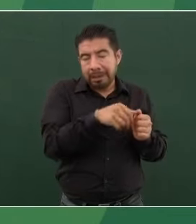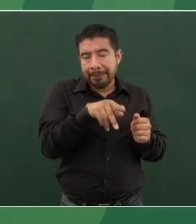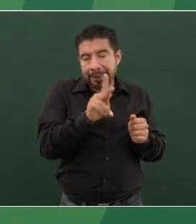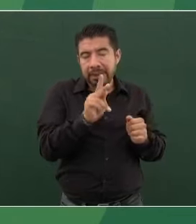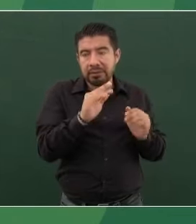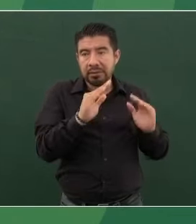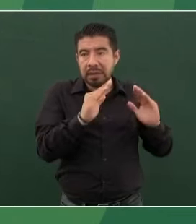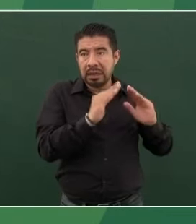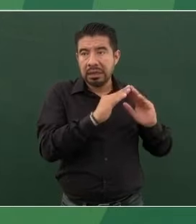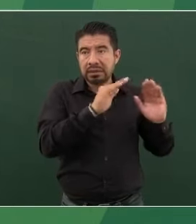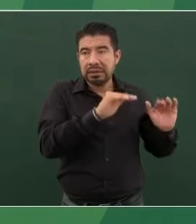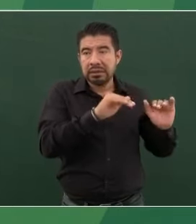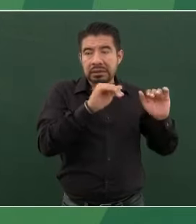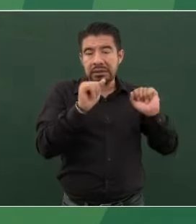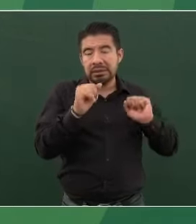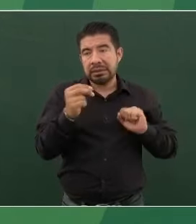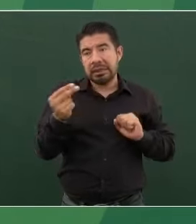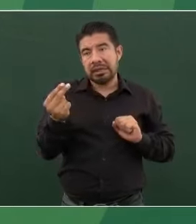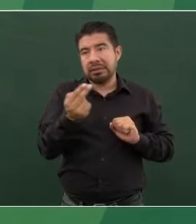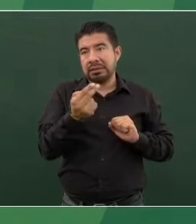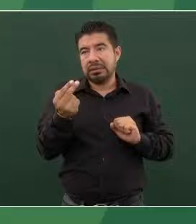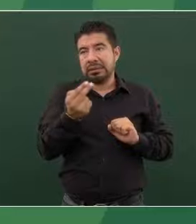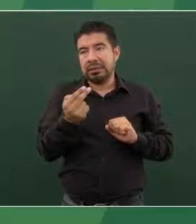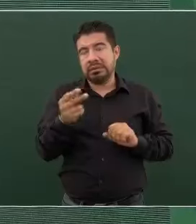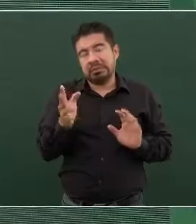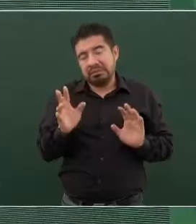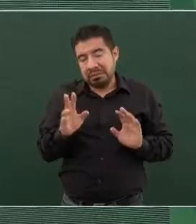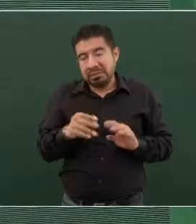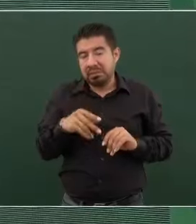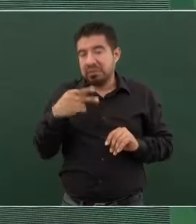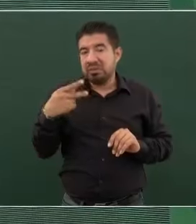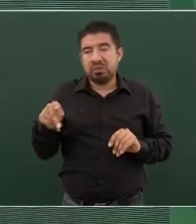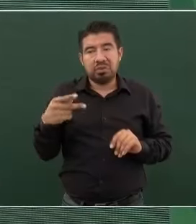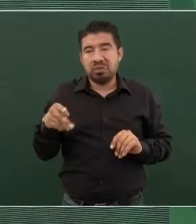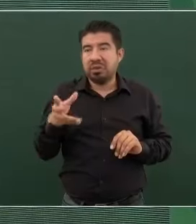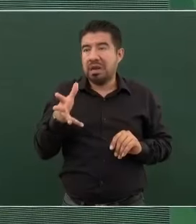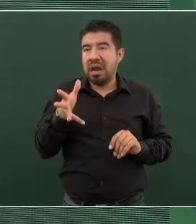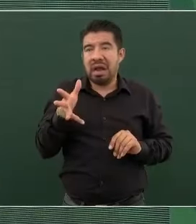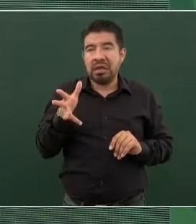no tienen otra opción, otra alternativa.